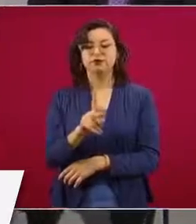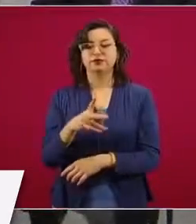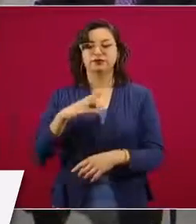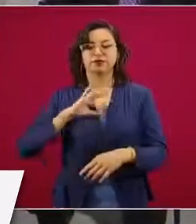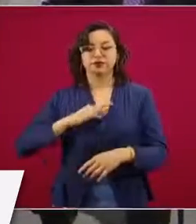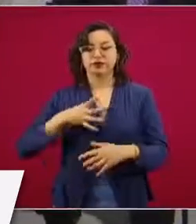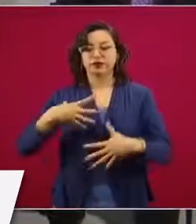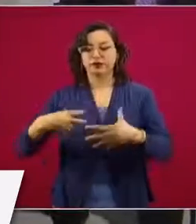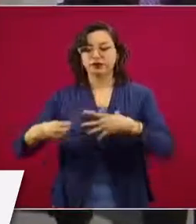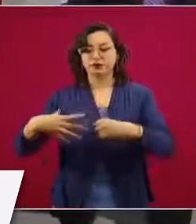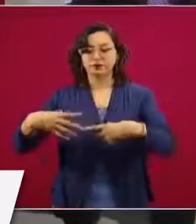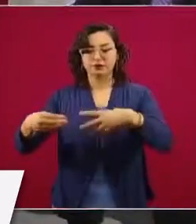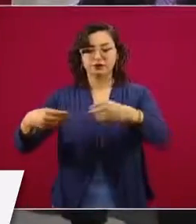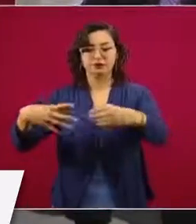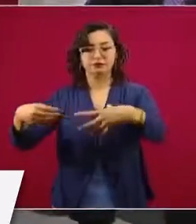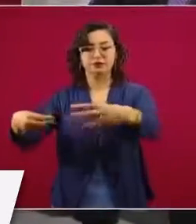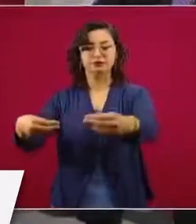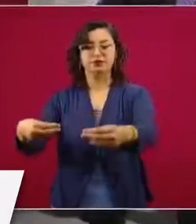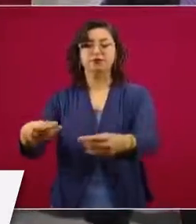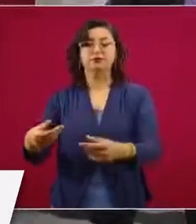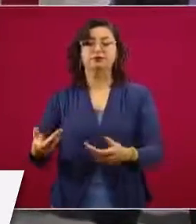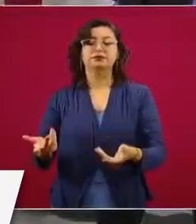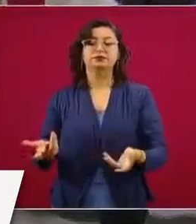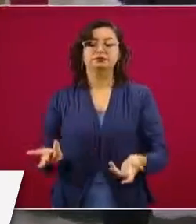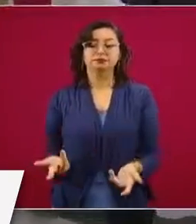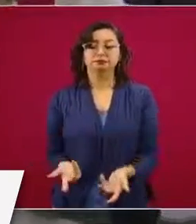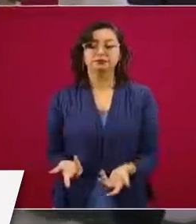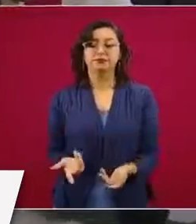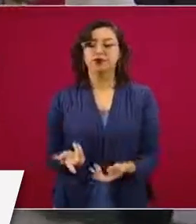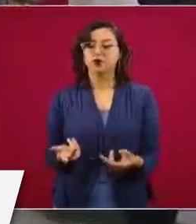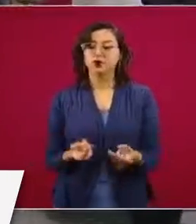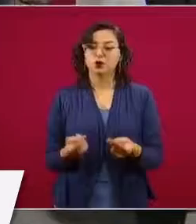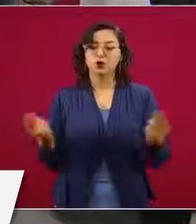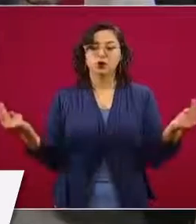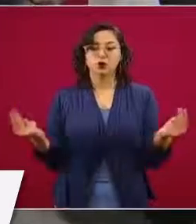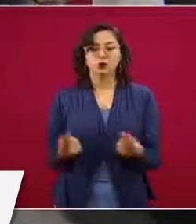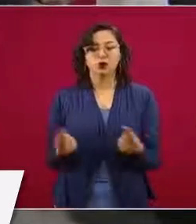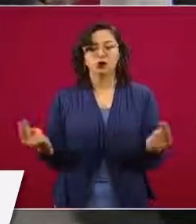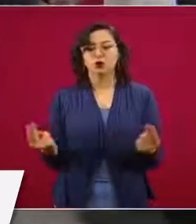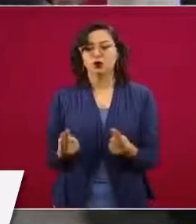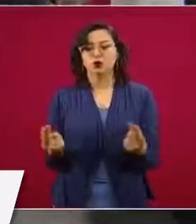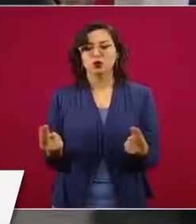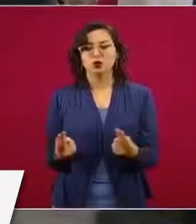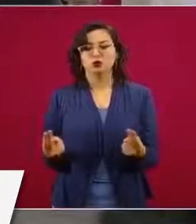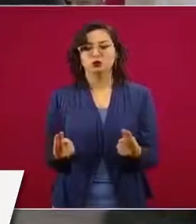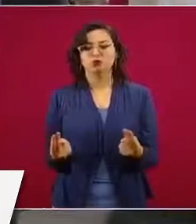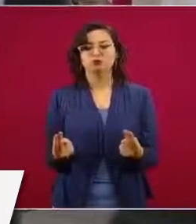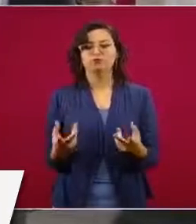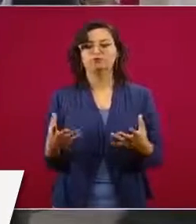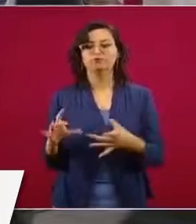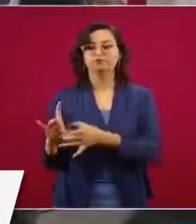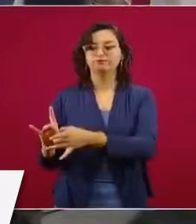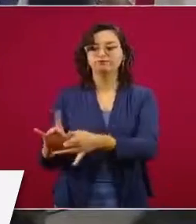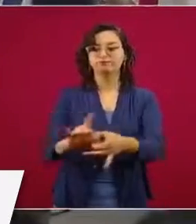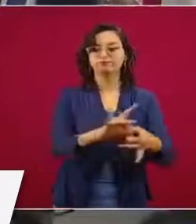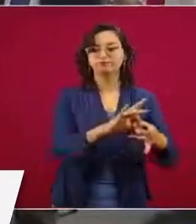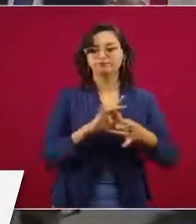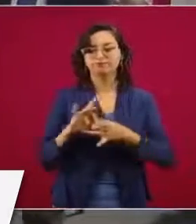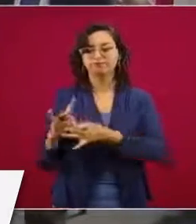pandemia y necesitamos unirnos